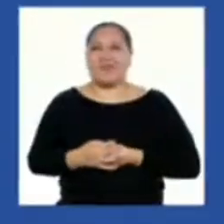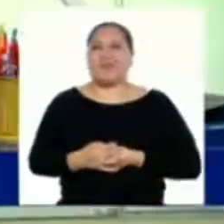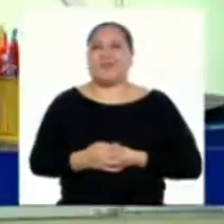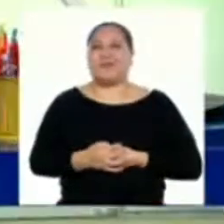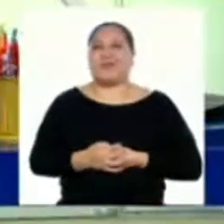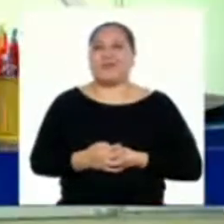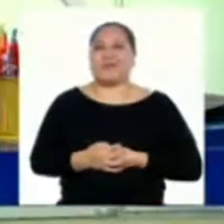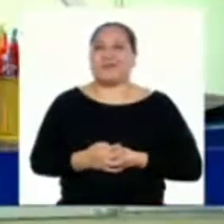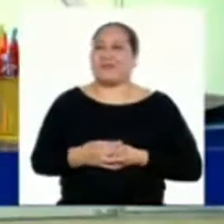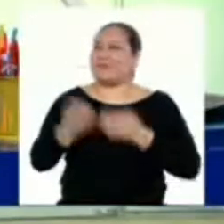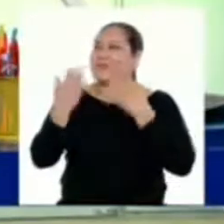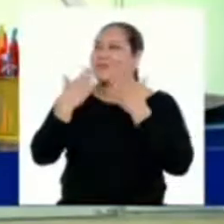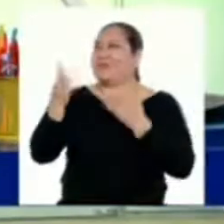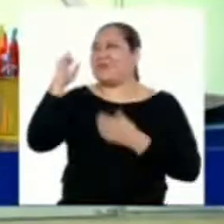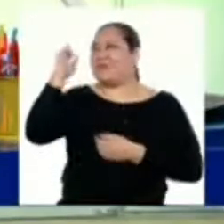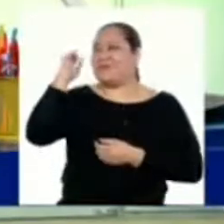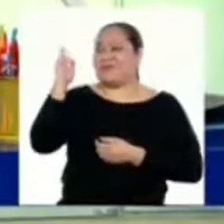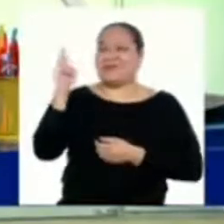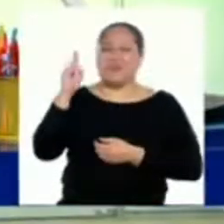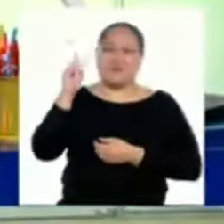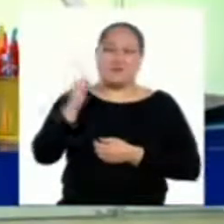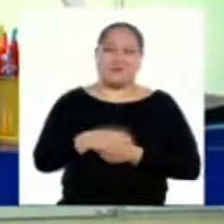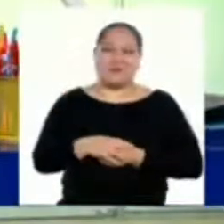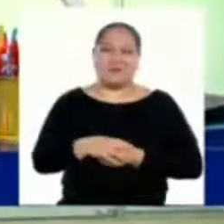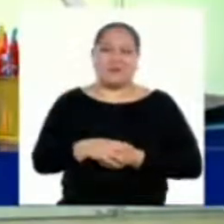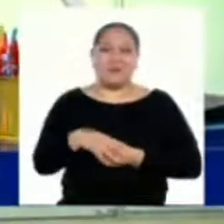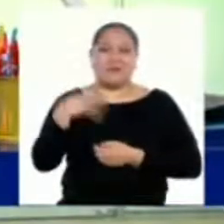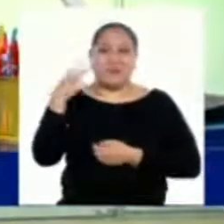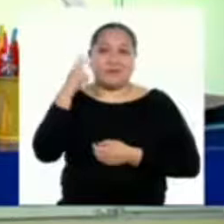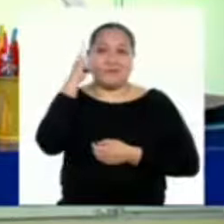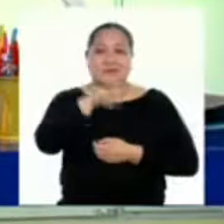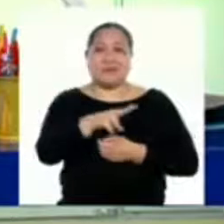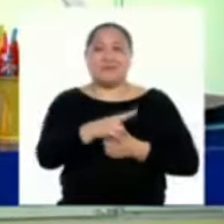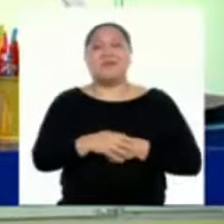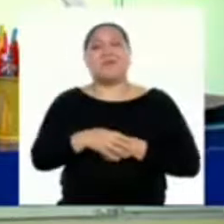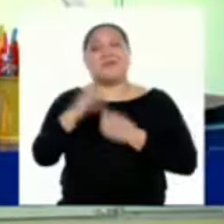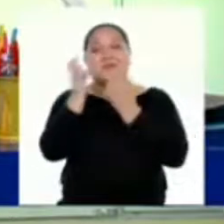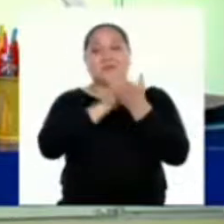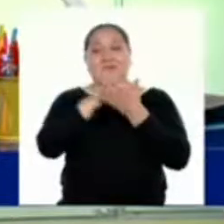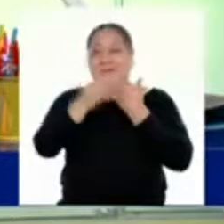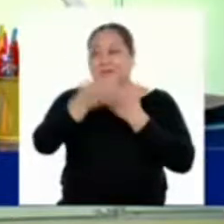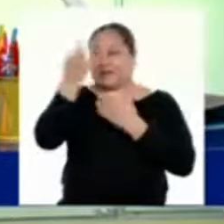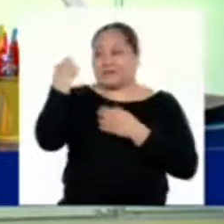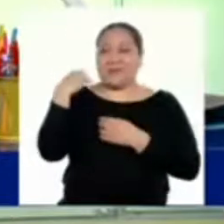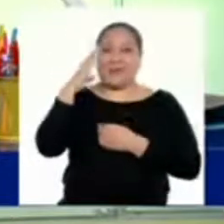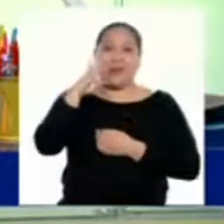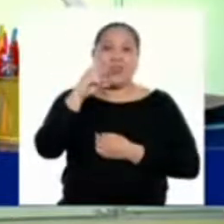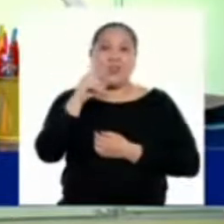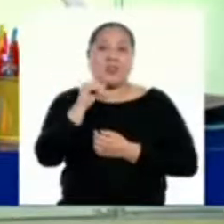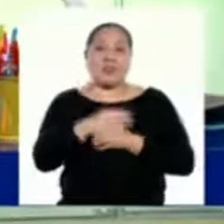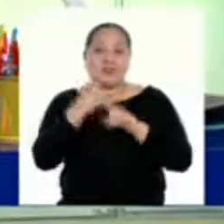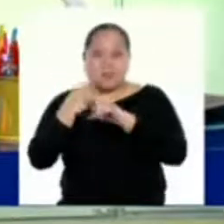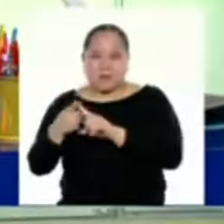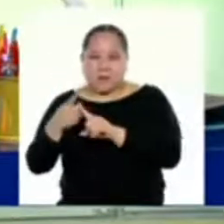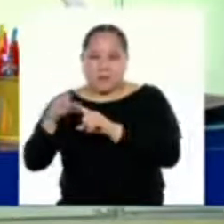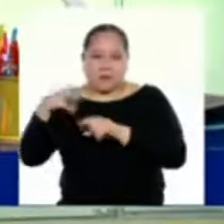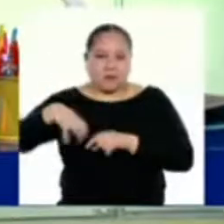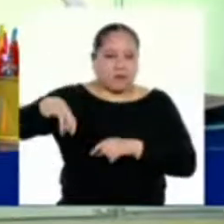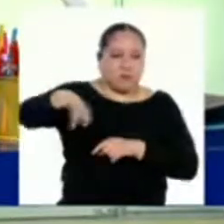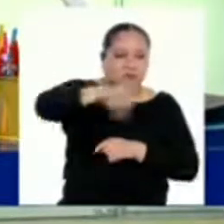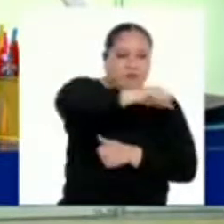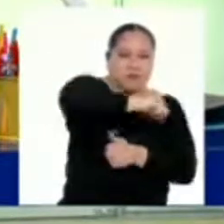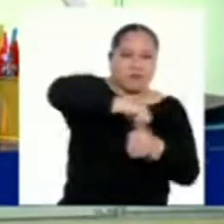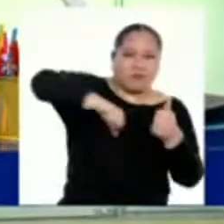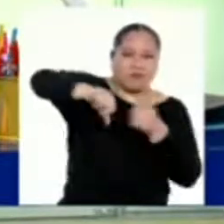Muchas gracias, profesora Betsy. Como vimos en el programa anterior, la biodiversidad está a nuestro alrededor y el Perú es un país